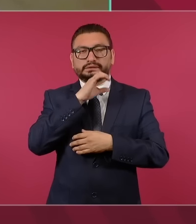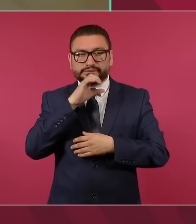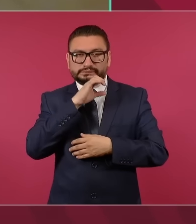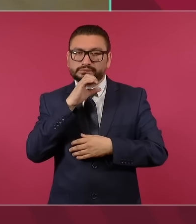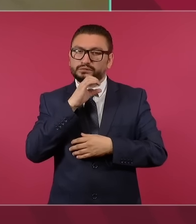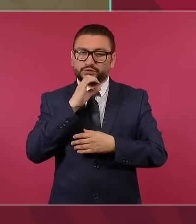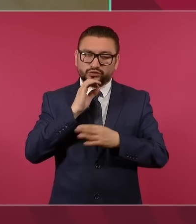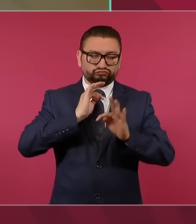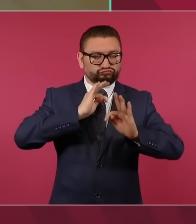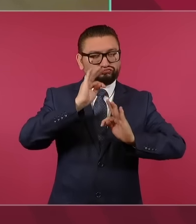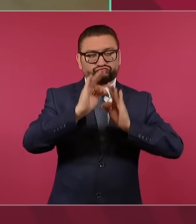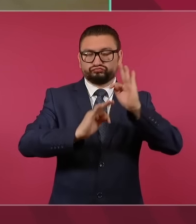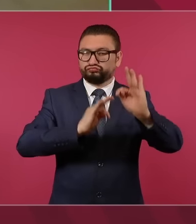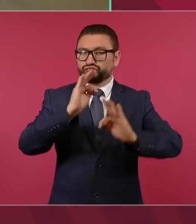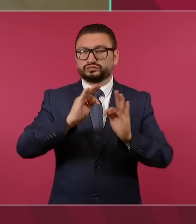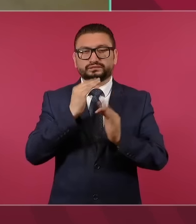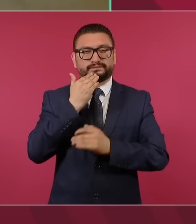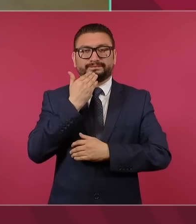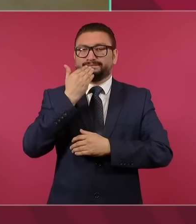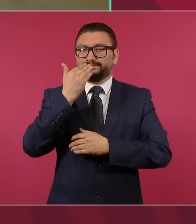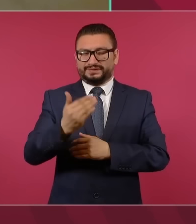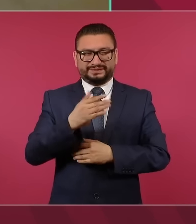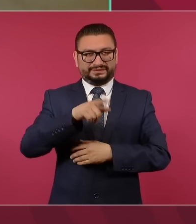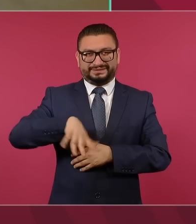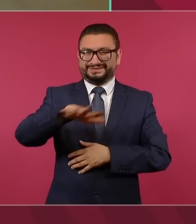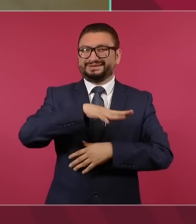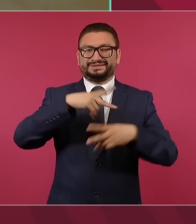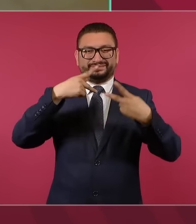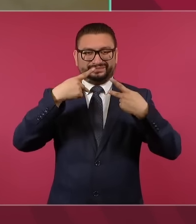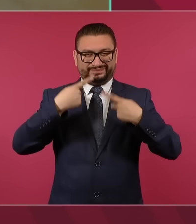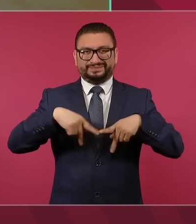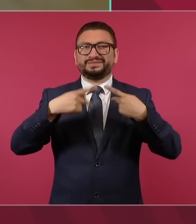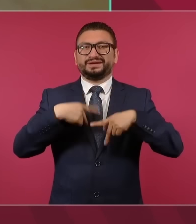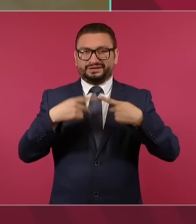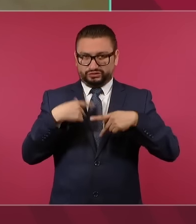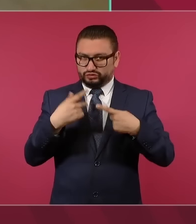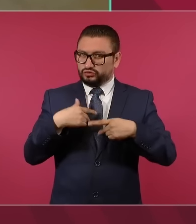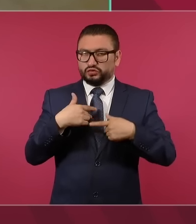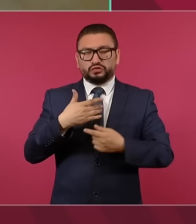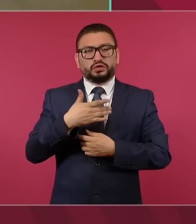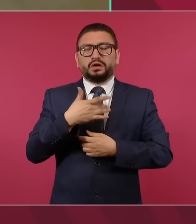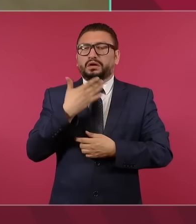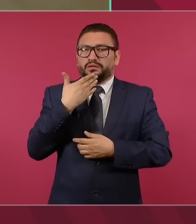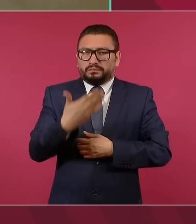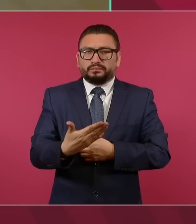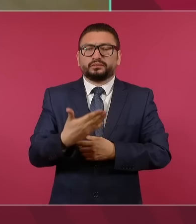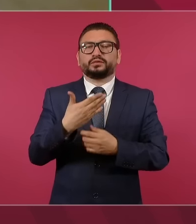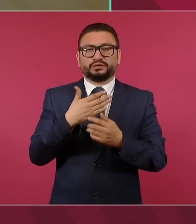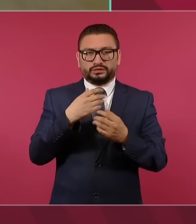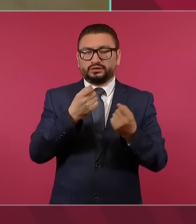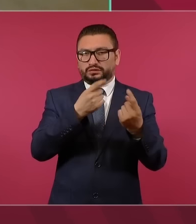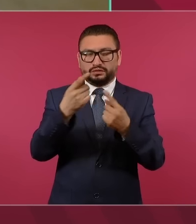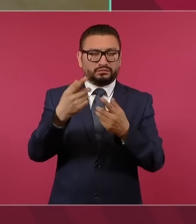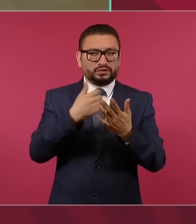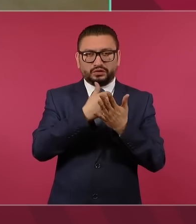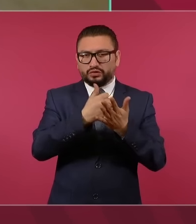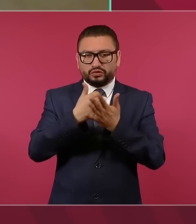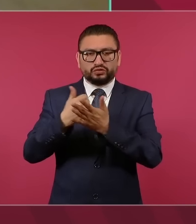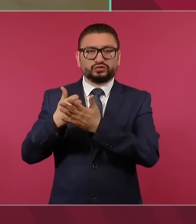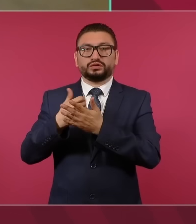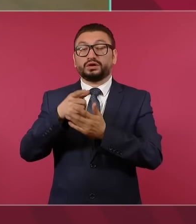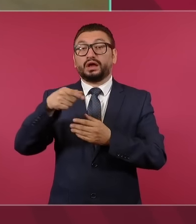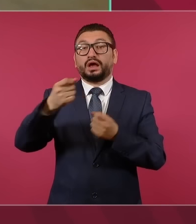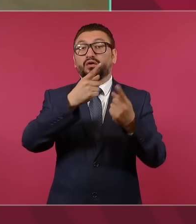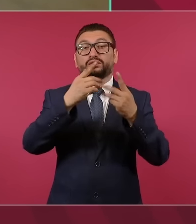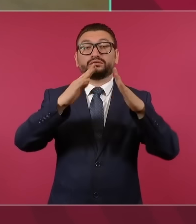que están siendo muy bien atendidos. La gente estuvo muy bien atendiendo los llamados de no salir